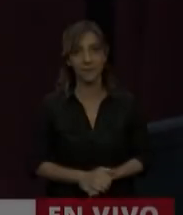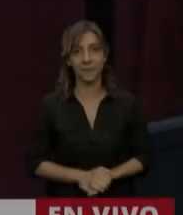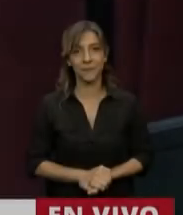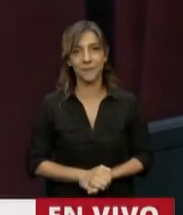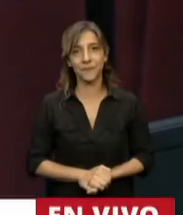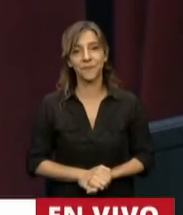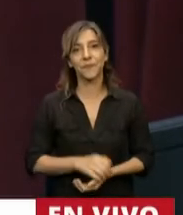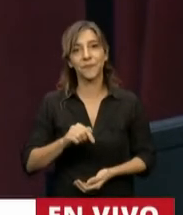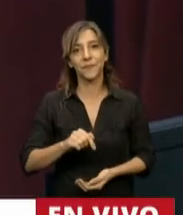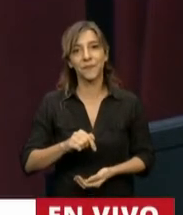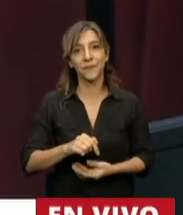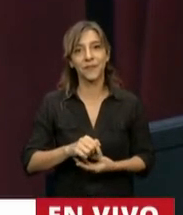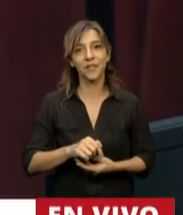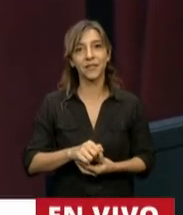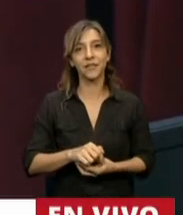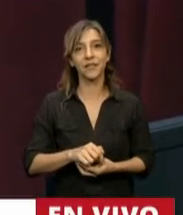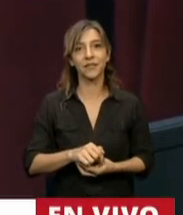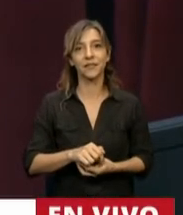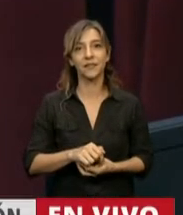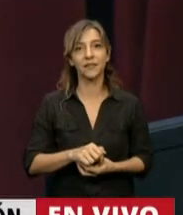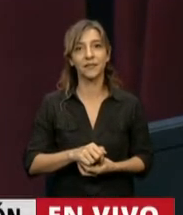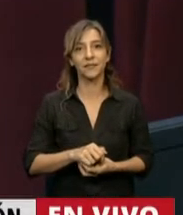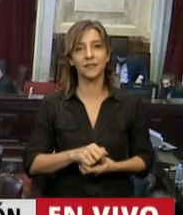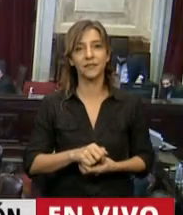En el uso de la palabra, diputado José Manuel Cano.